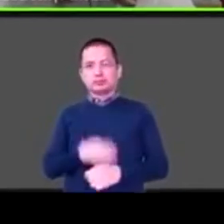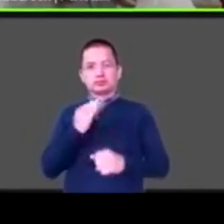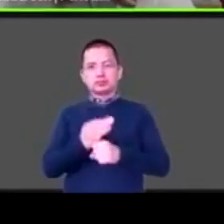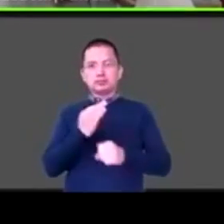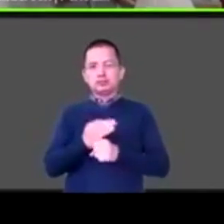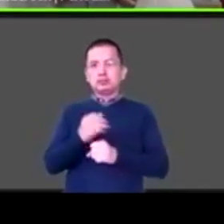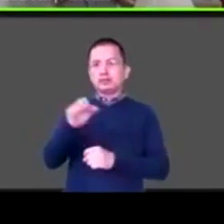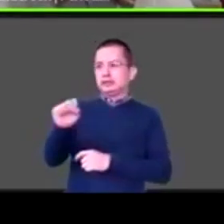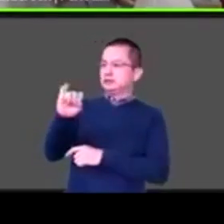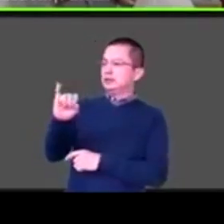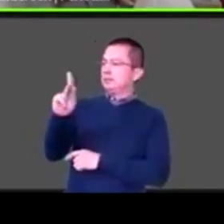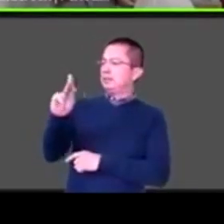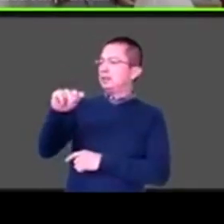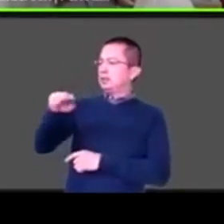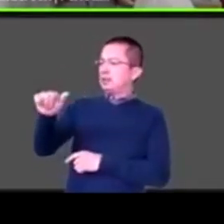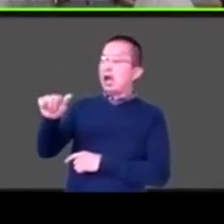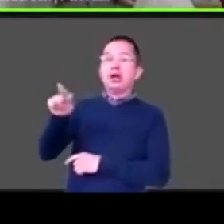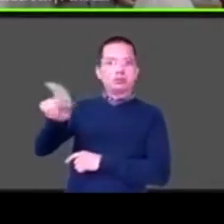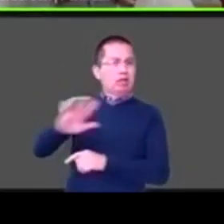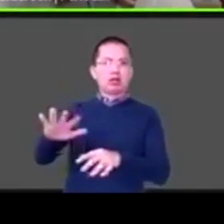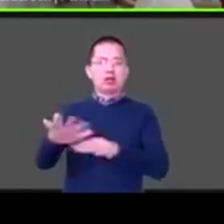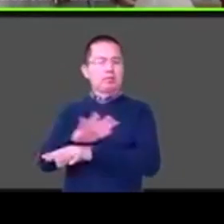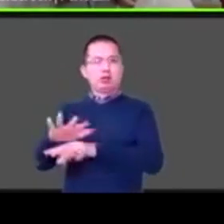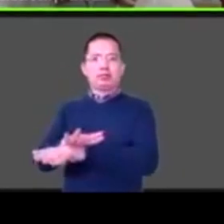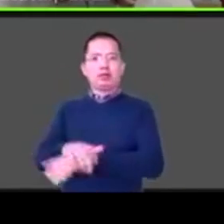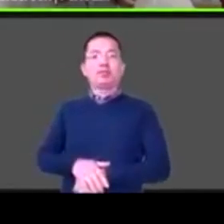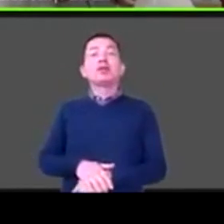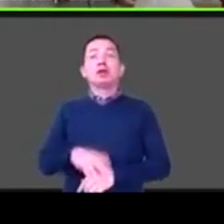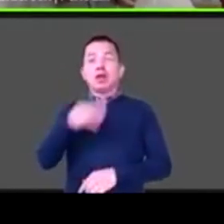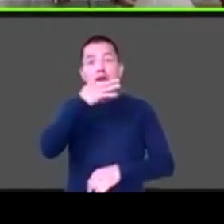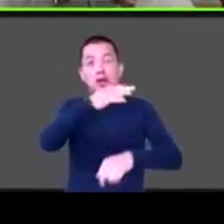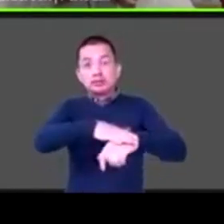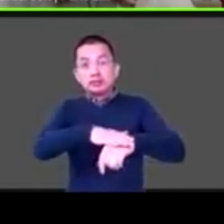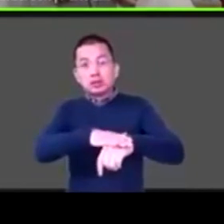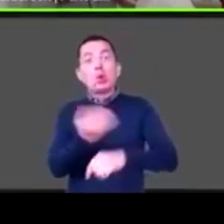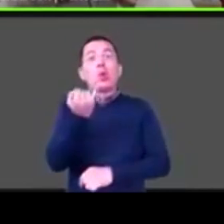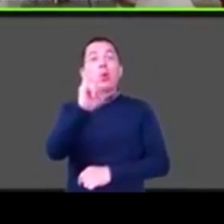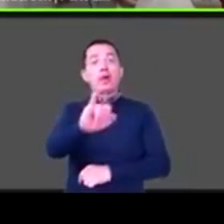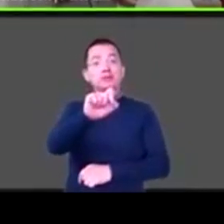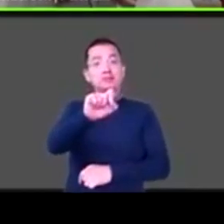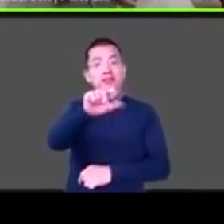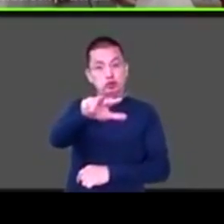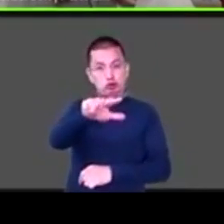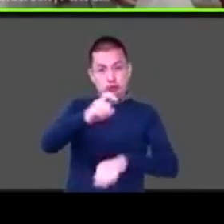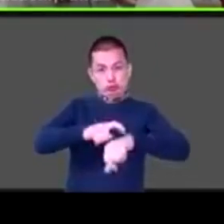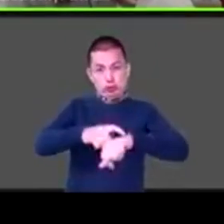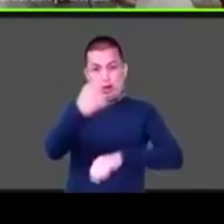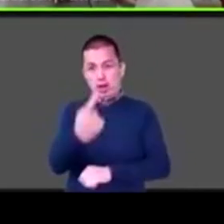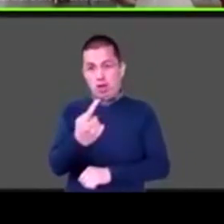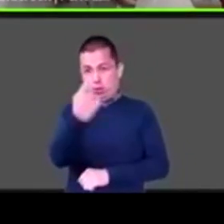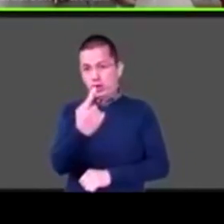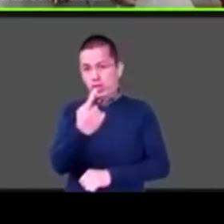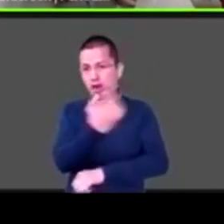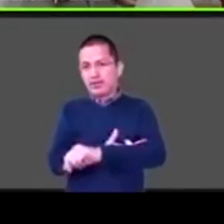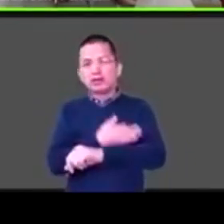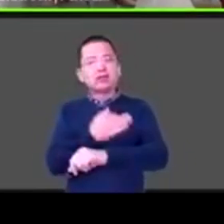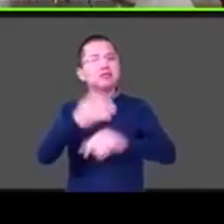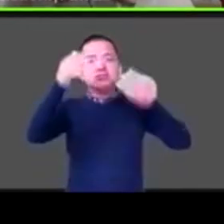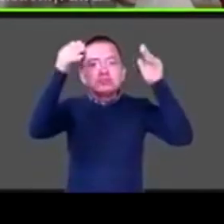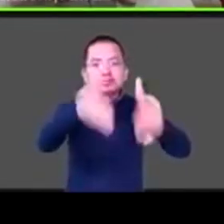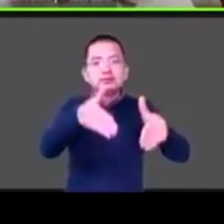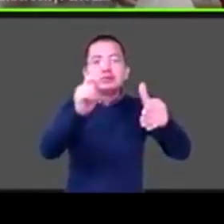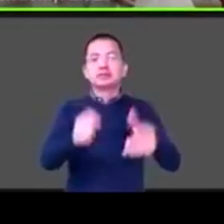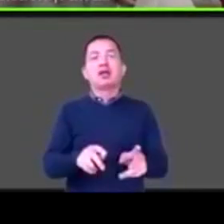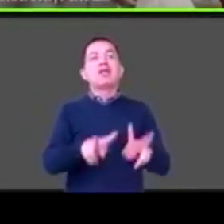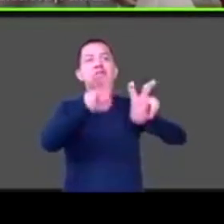anuncio que el próximo conversatorio que va a ser el jueves 28 a la 1 va a ser 100% dedicado a educación inclusiva va